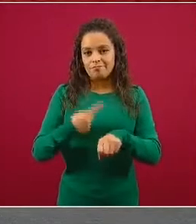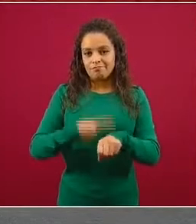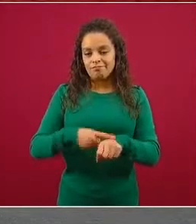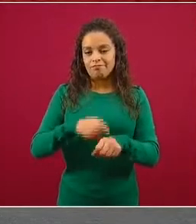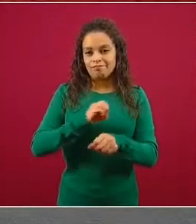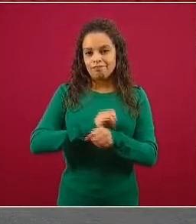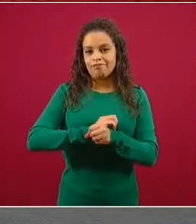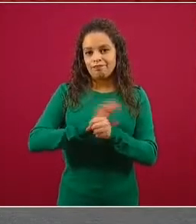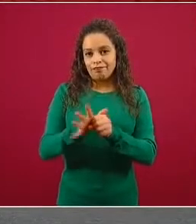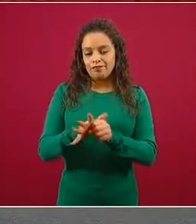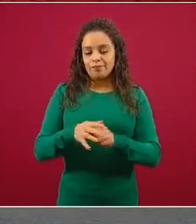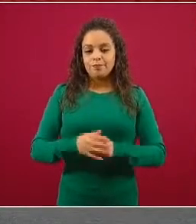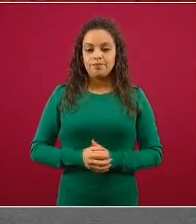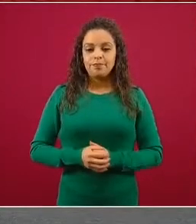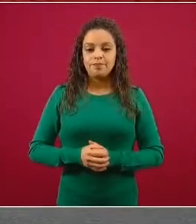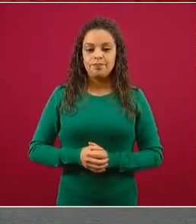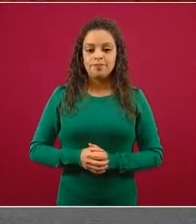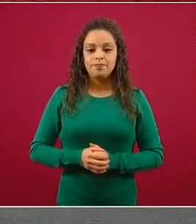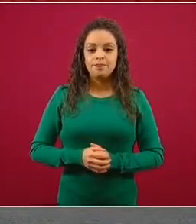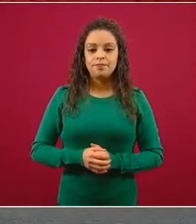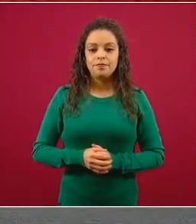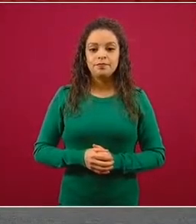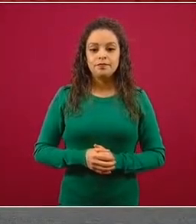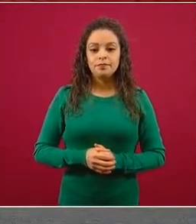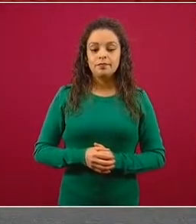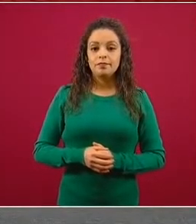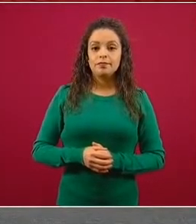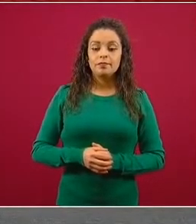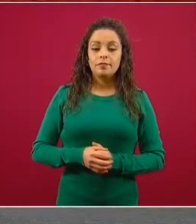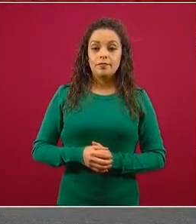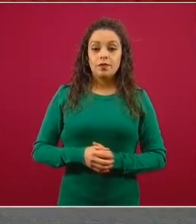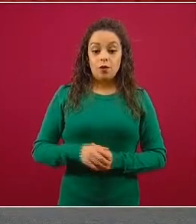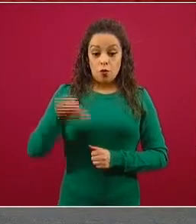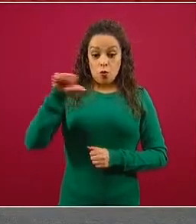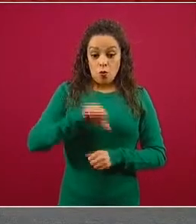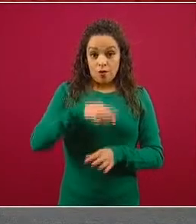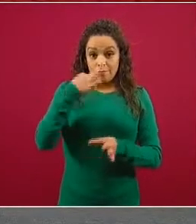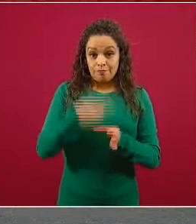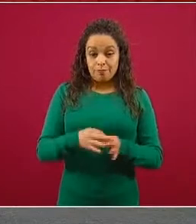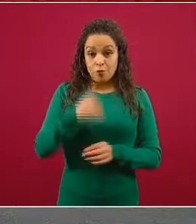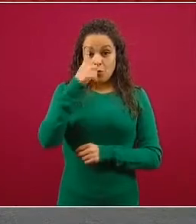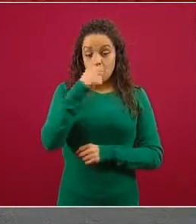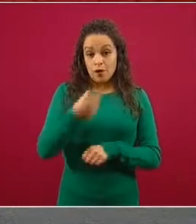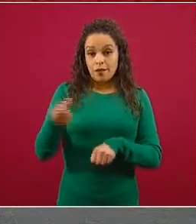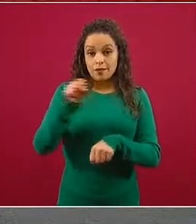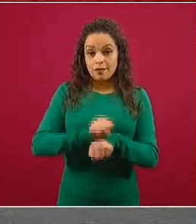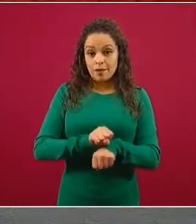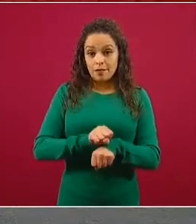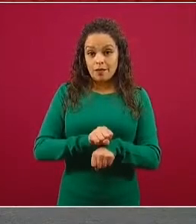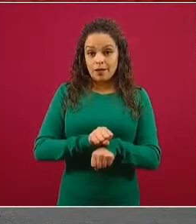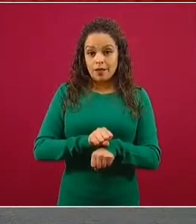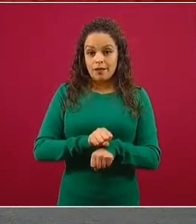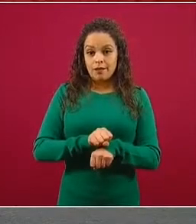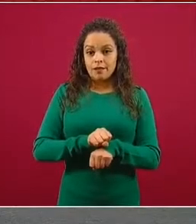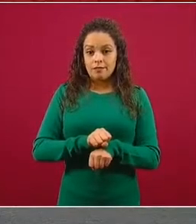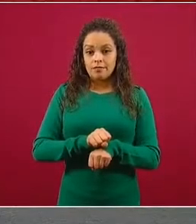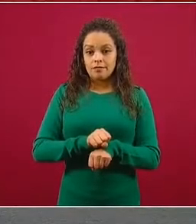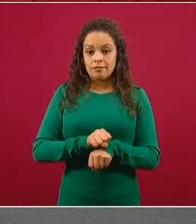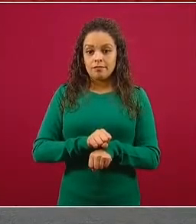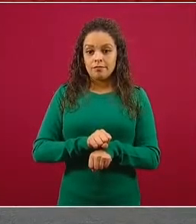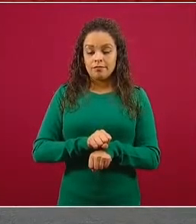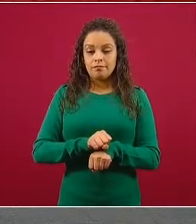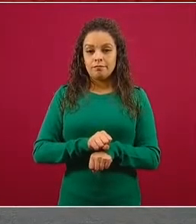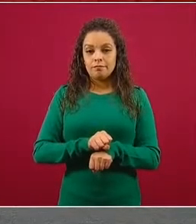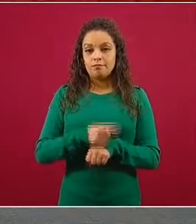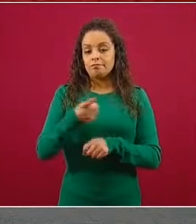a lo que hemos estado haciendo ya, hoy cumplimos una semana de este ejercicio para ir diciéndoles cómo vamos